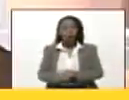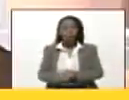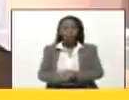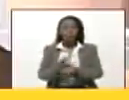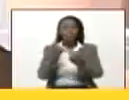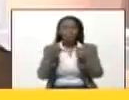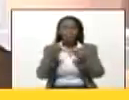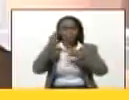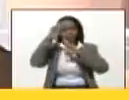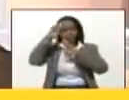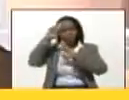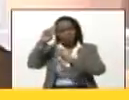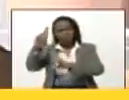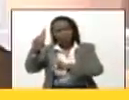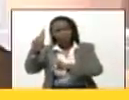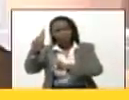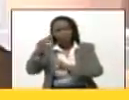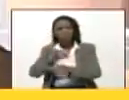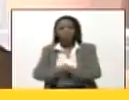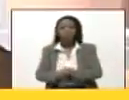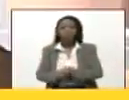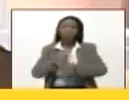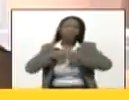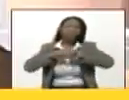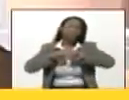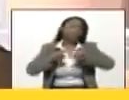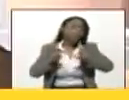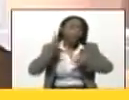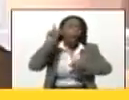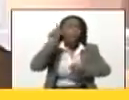respeto pero también